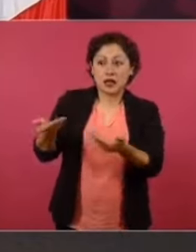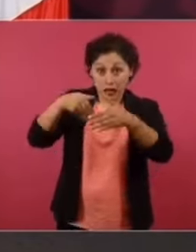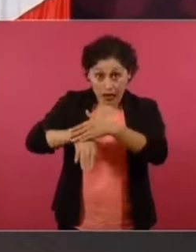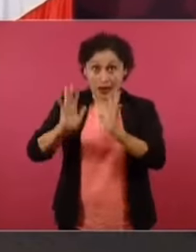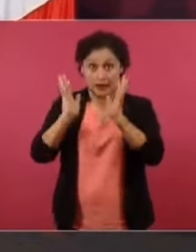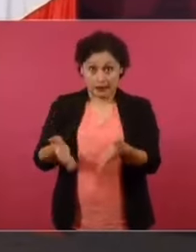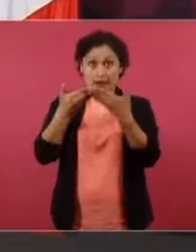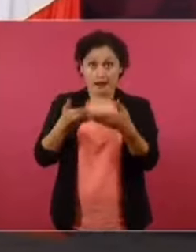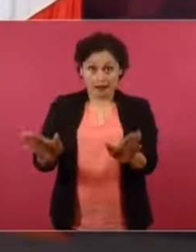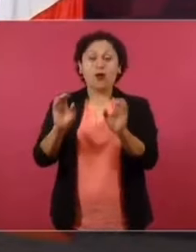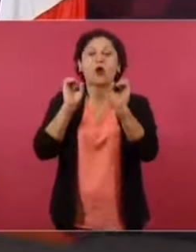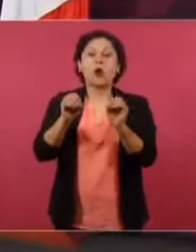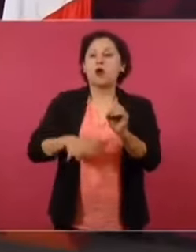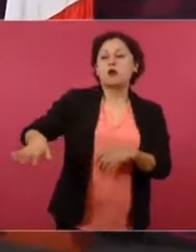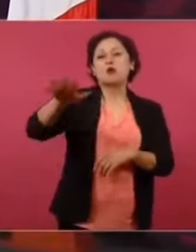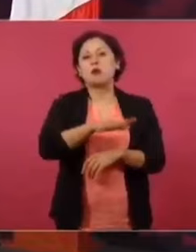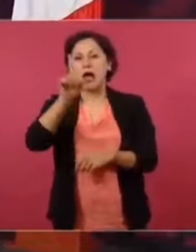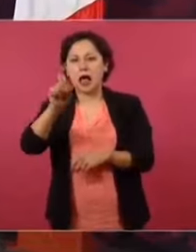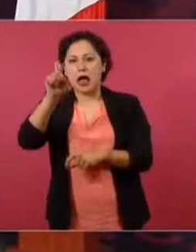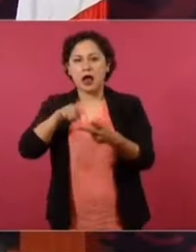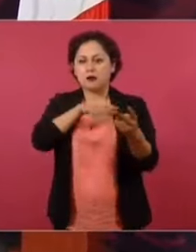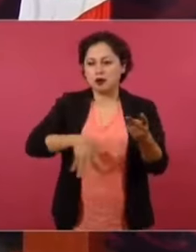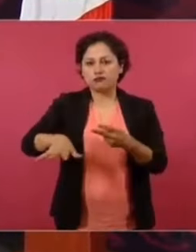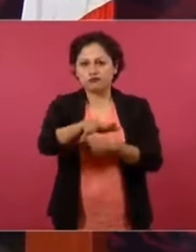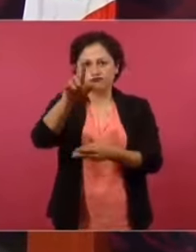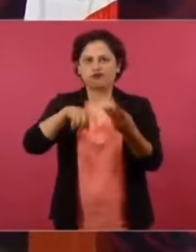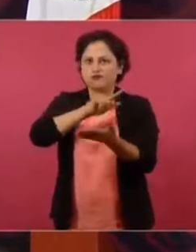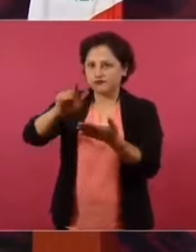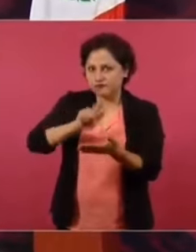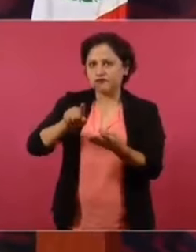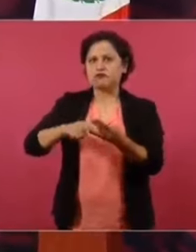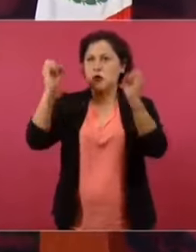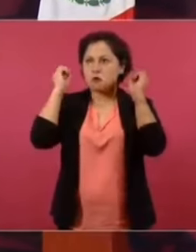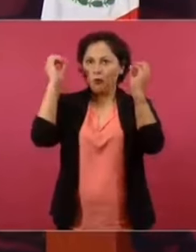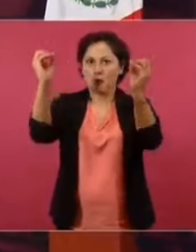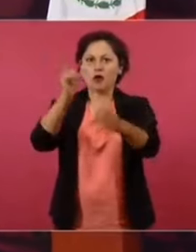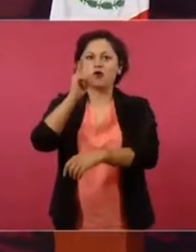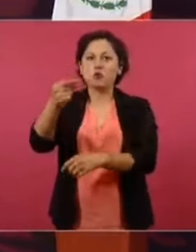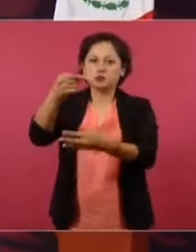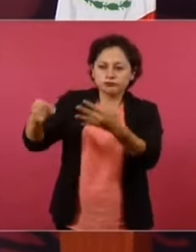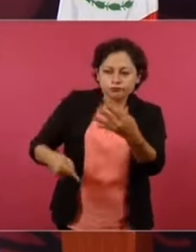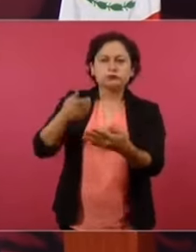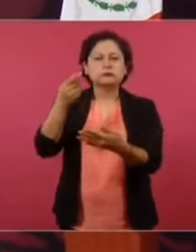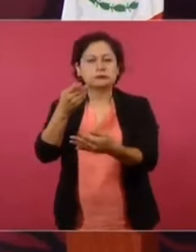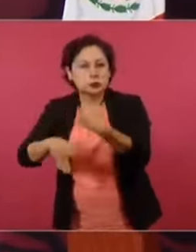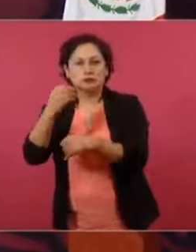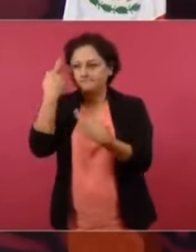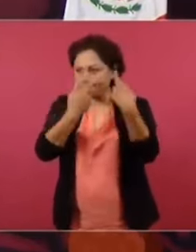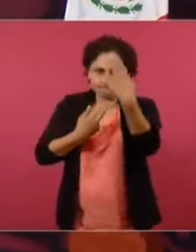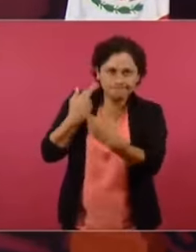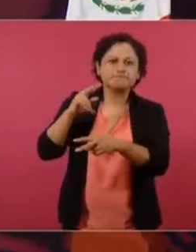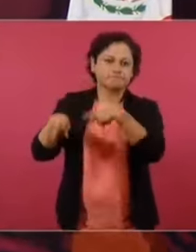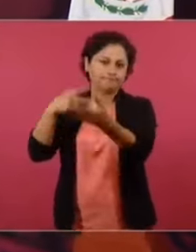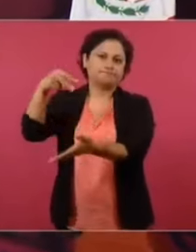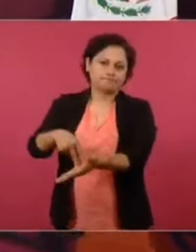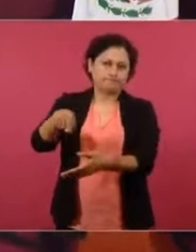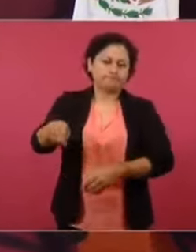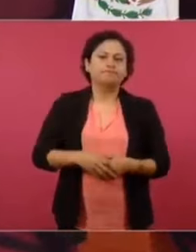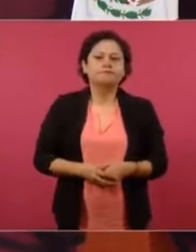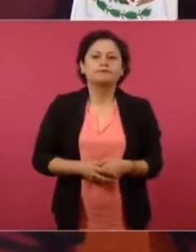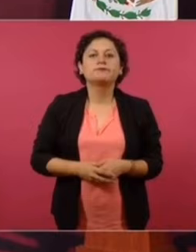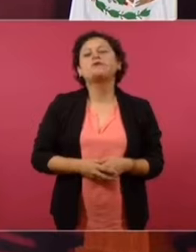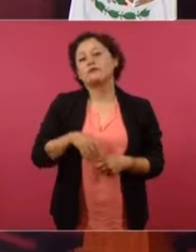cómo va todo lo relacionado con el desarrollo urbano, el agua, drenaje, limpieza, alumbrado público. En fin, vamos a hacer una revisión y a